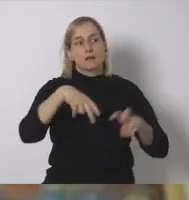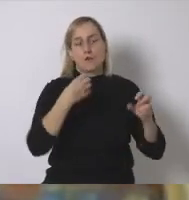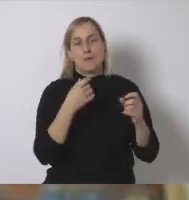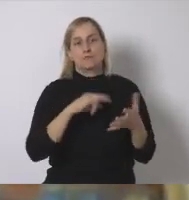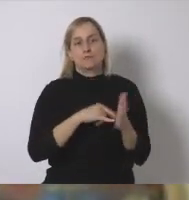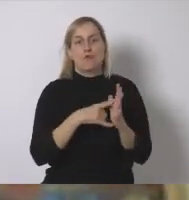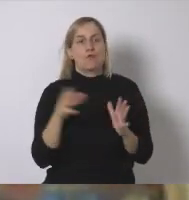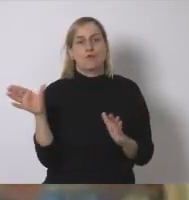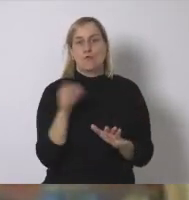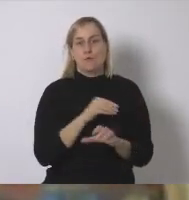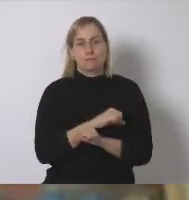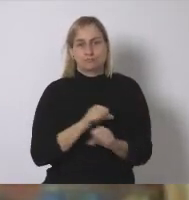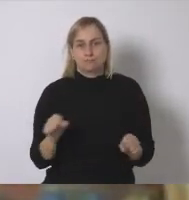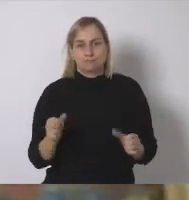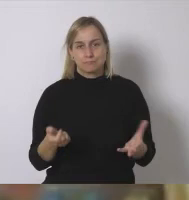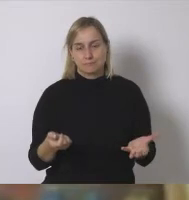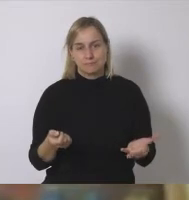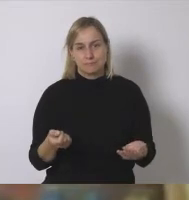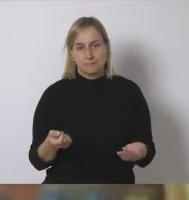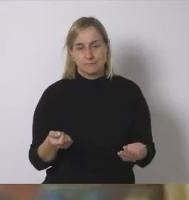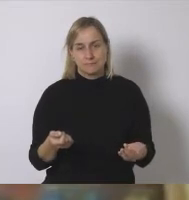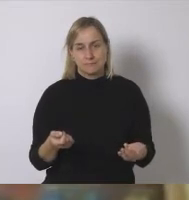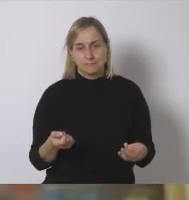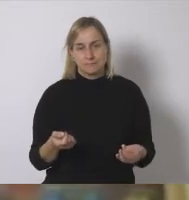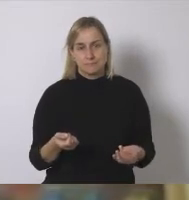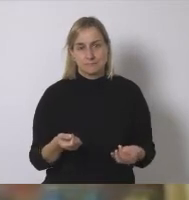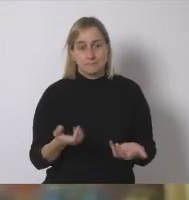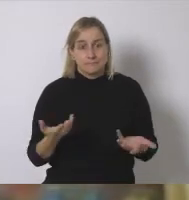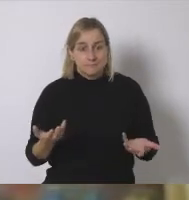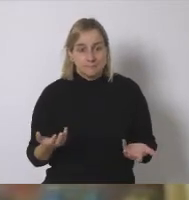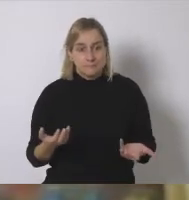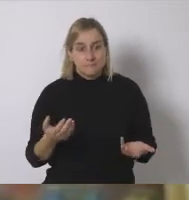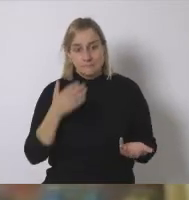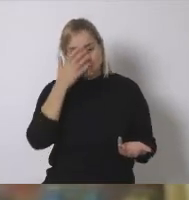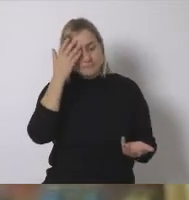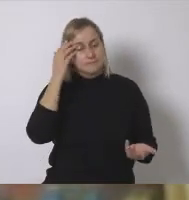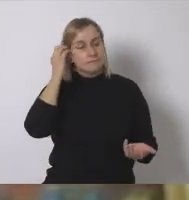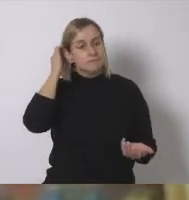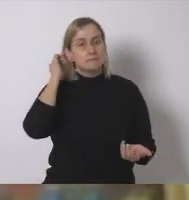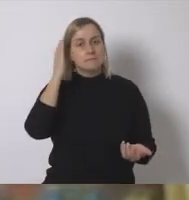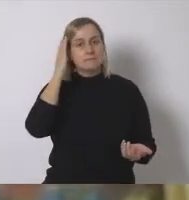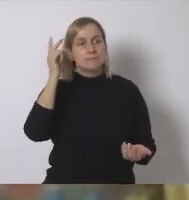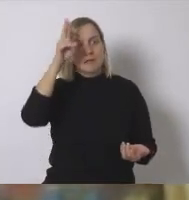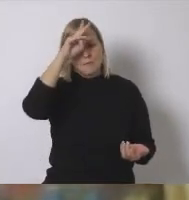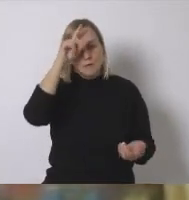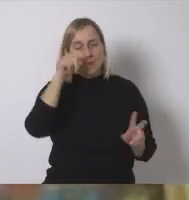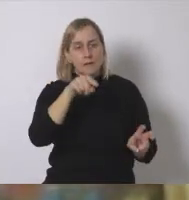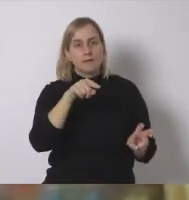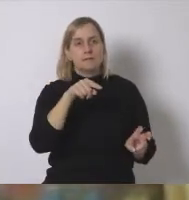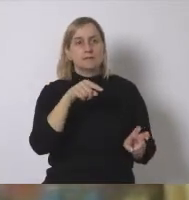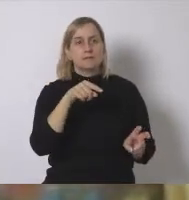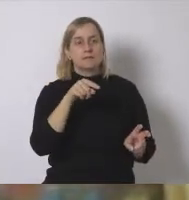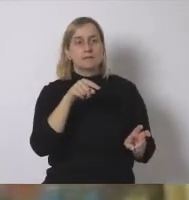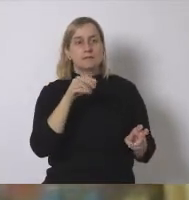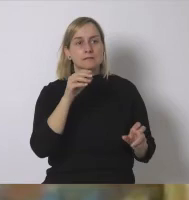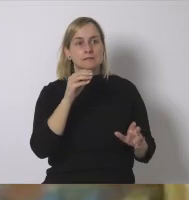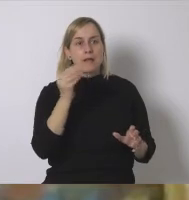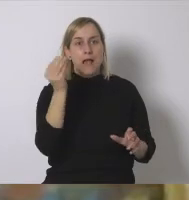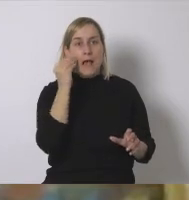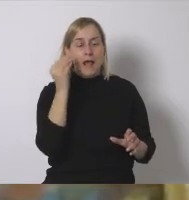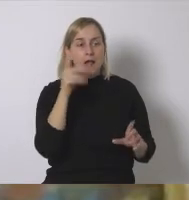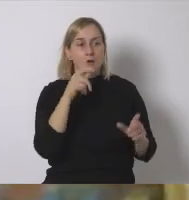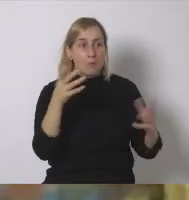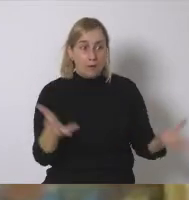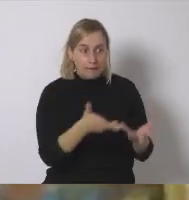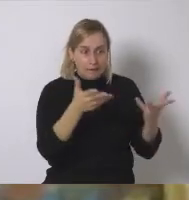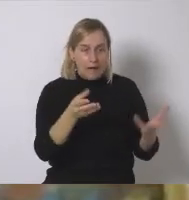que no que preocupantemente creo que están alimentando esa falsa